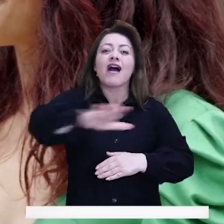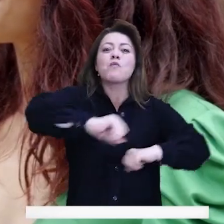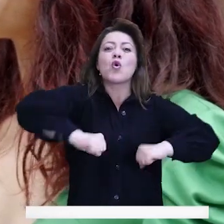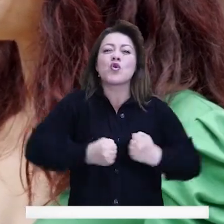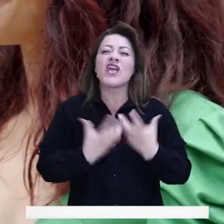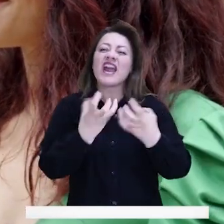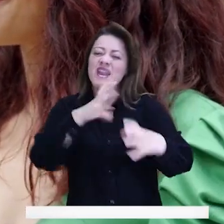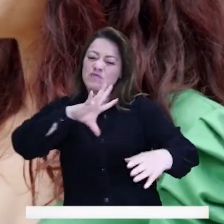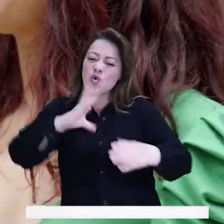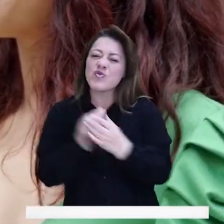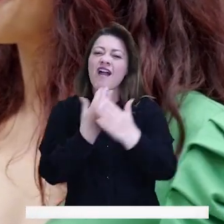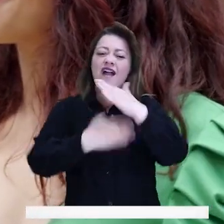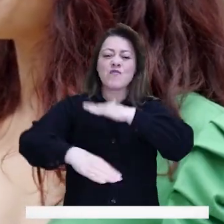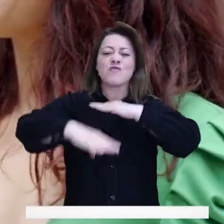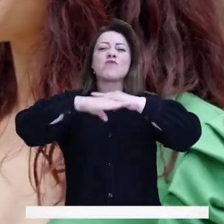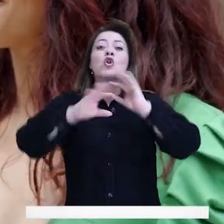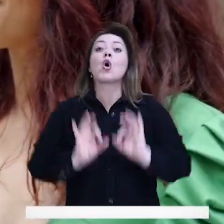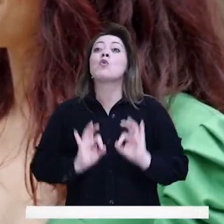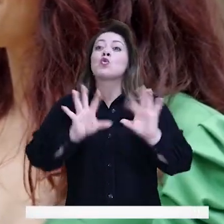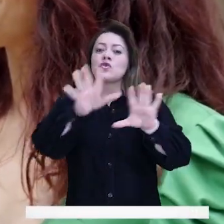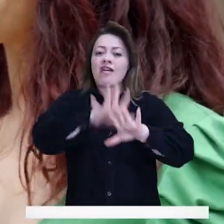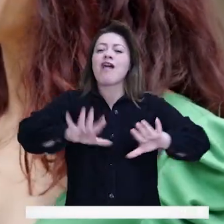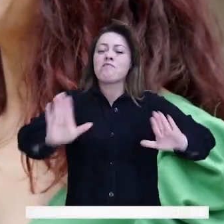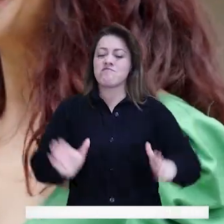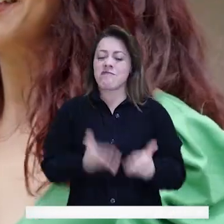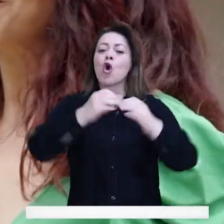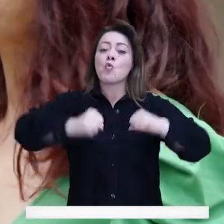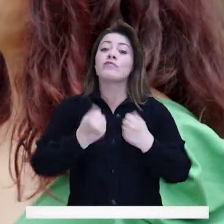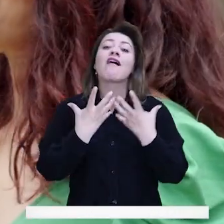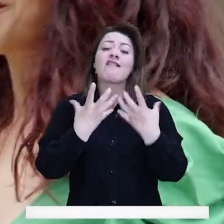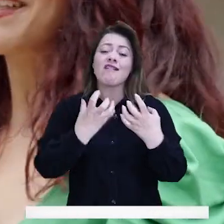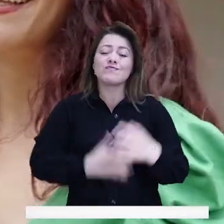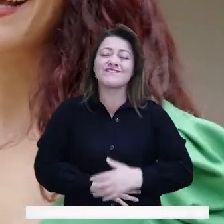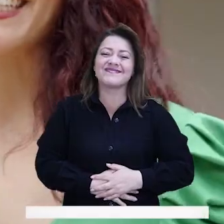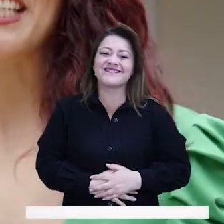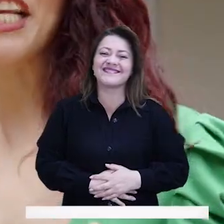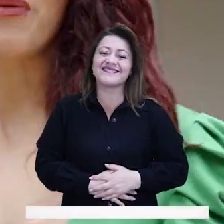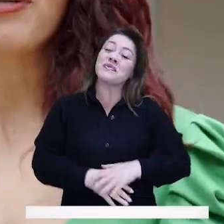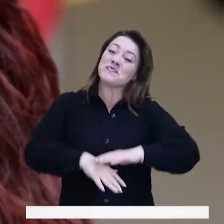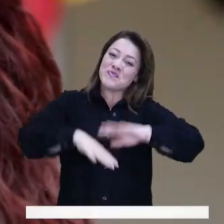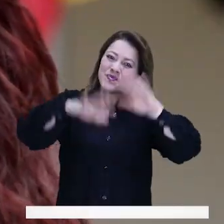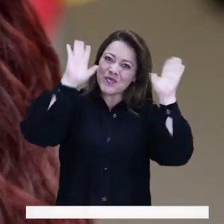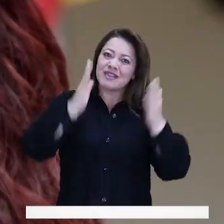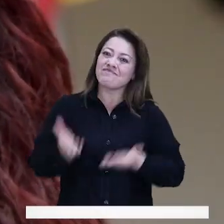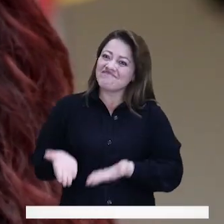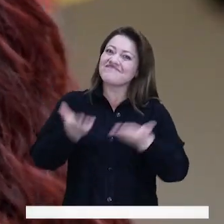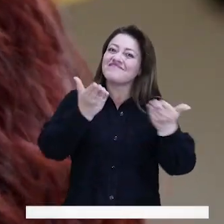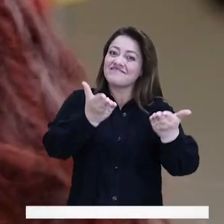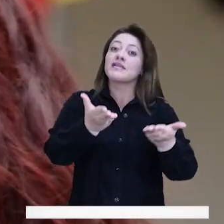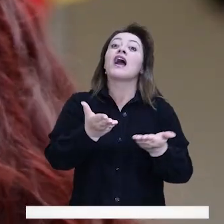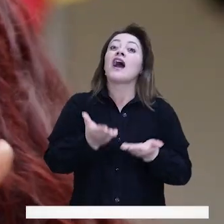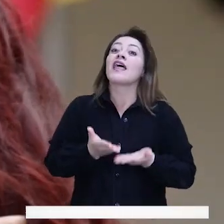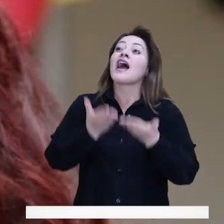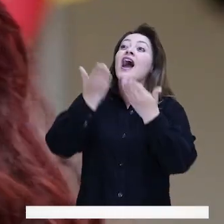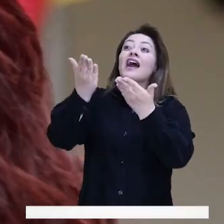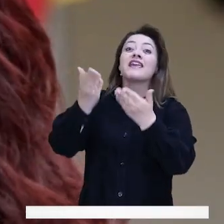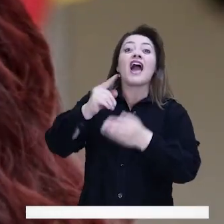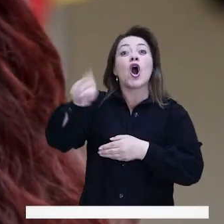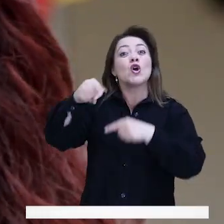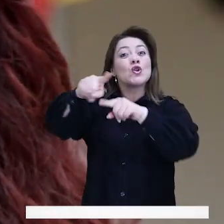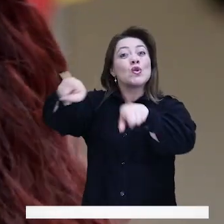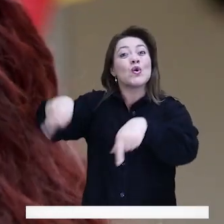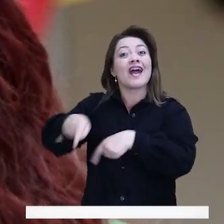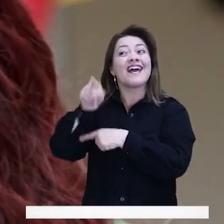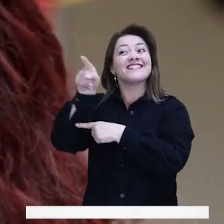más incluyente, más equitativa y con mayor oportunidad. Así es, doctor. Muchísimas gracias. Y bueno, yo también los quiero invitar para que ustedes se conecten en el